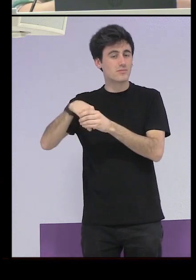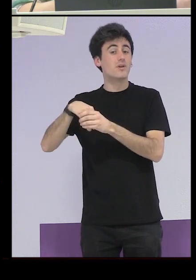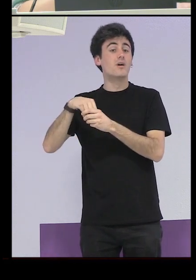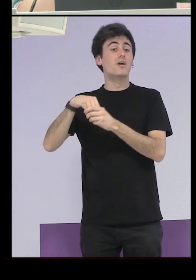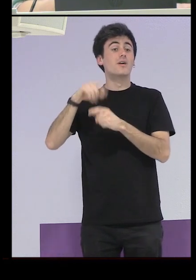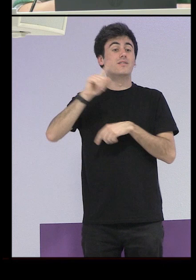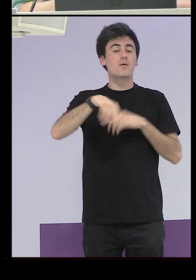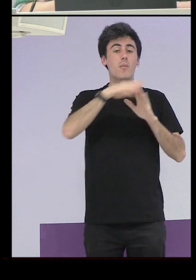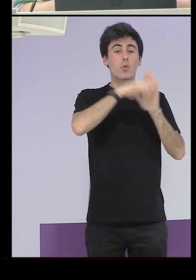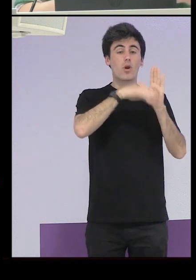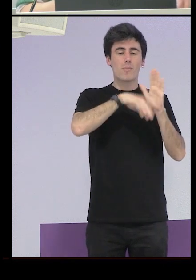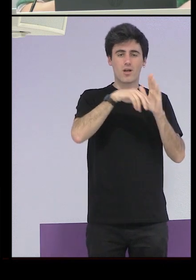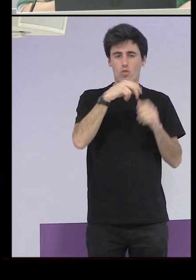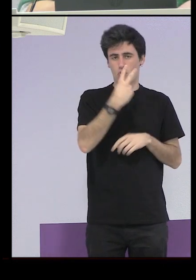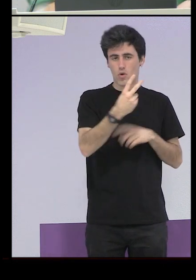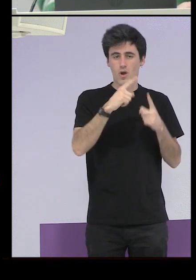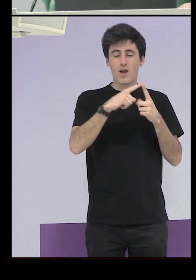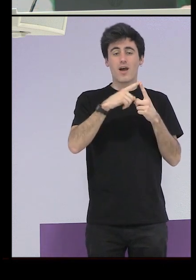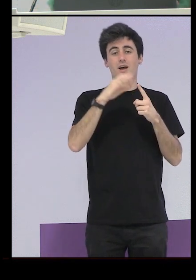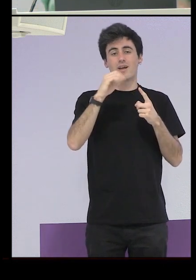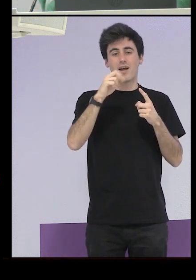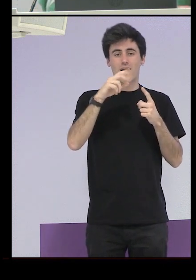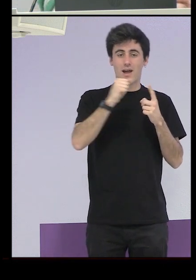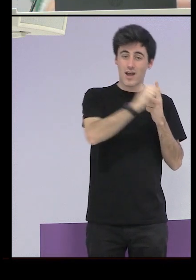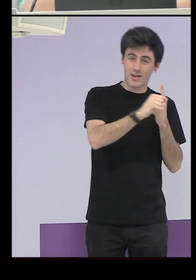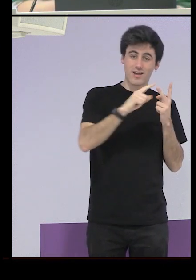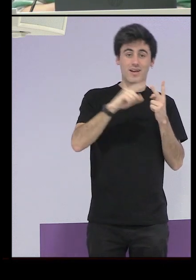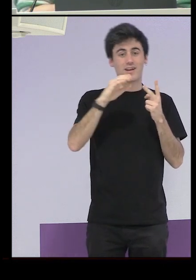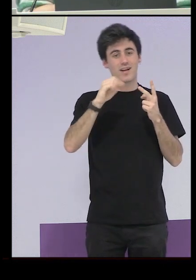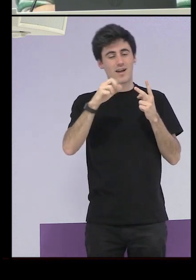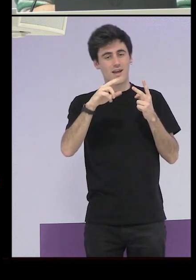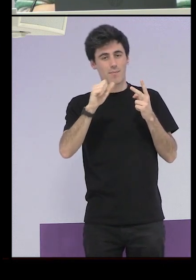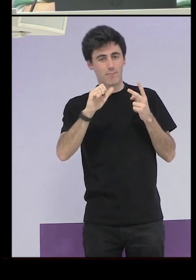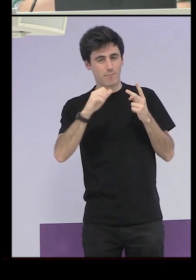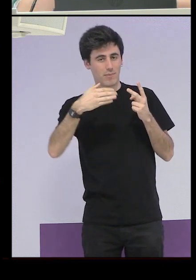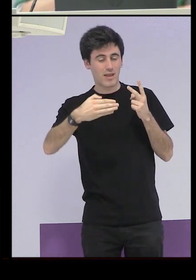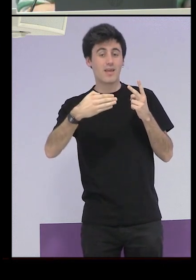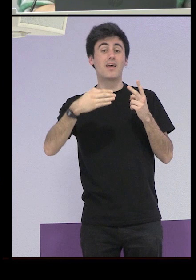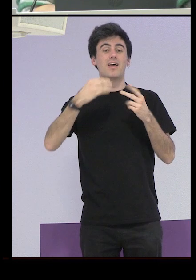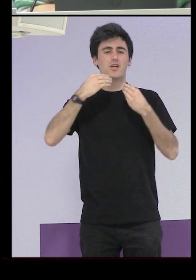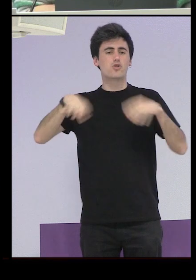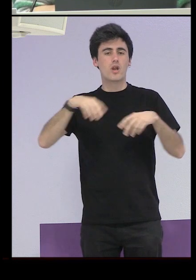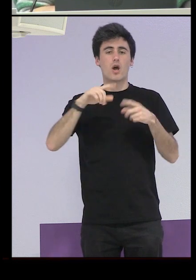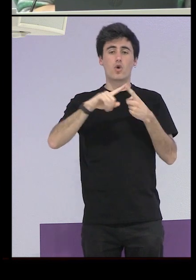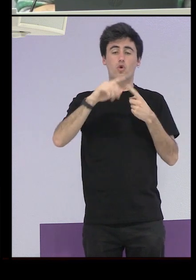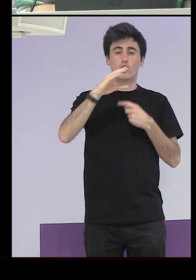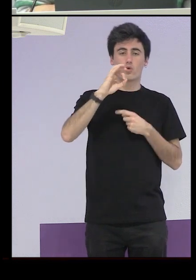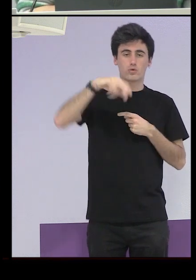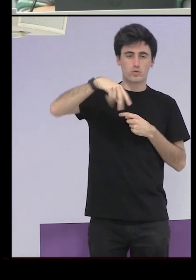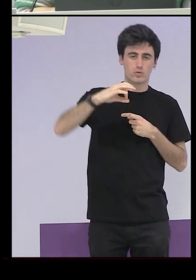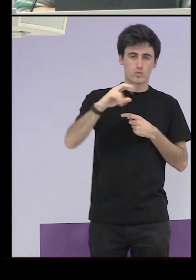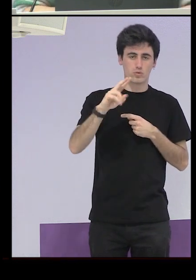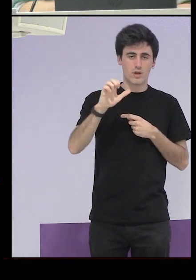programas que son Cara A y Cara B y contamos la historia de Consuelo de la que os he hablado ya y la historia de Loli las dos víctimas y